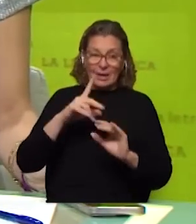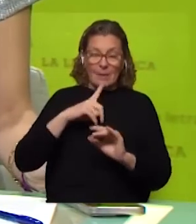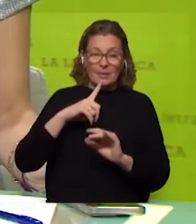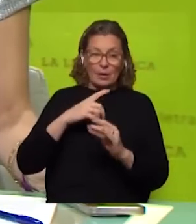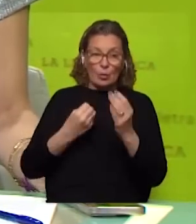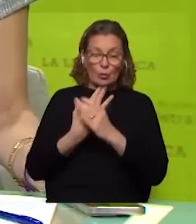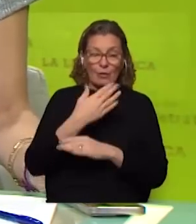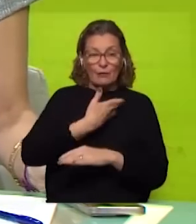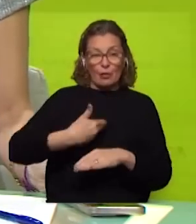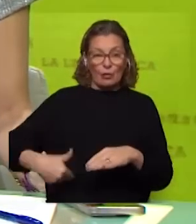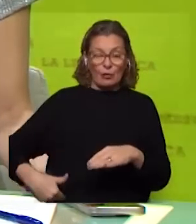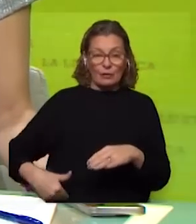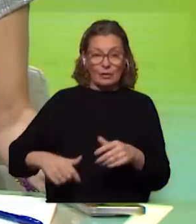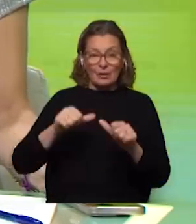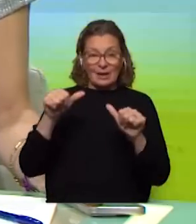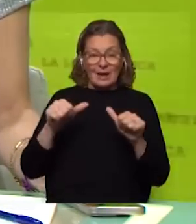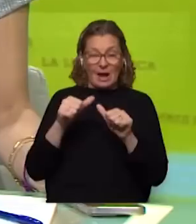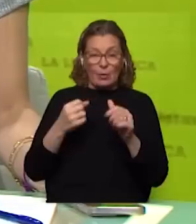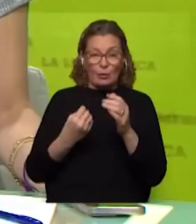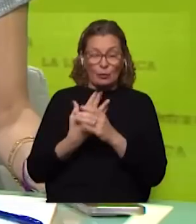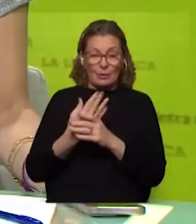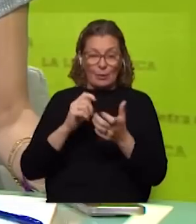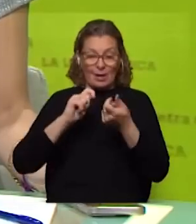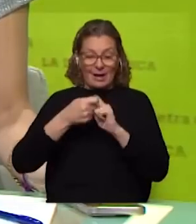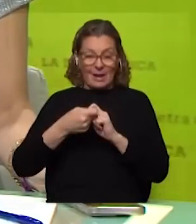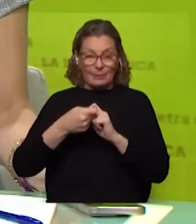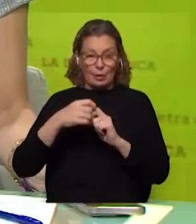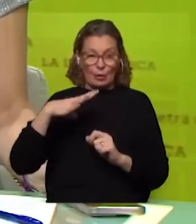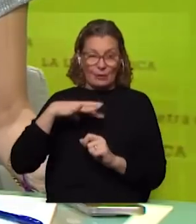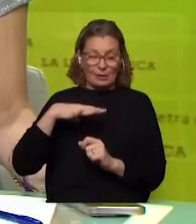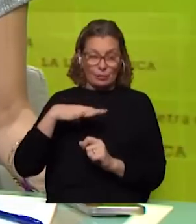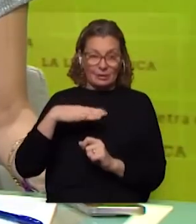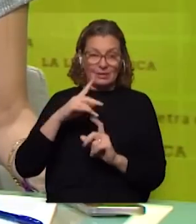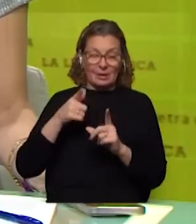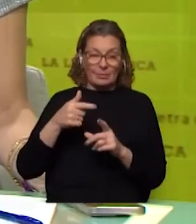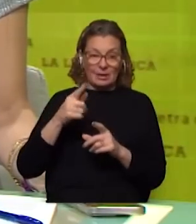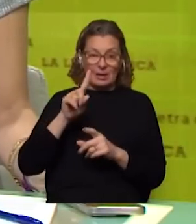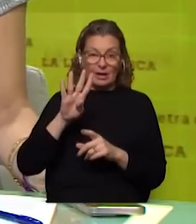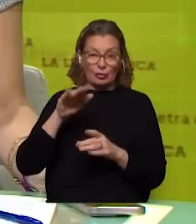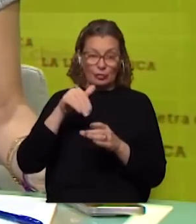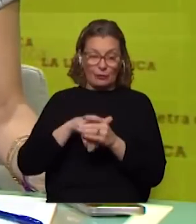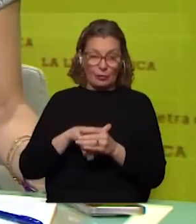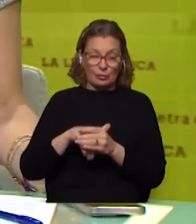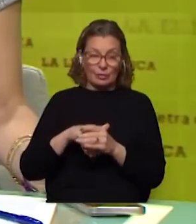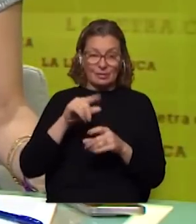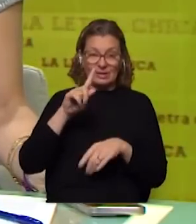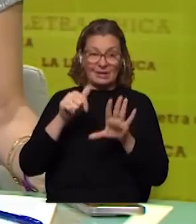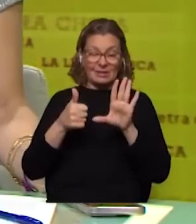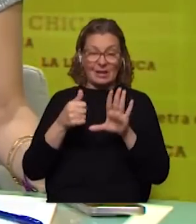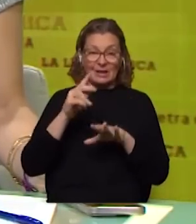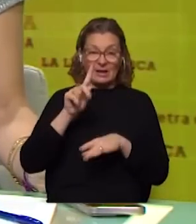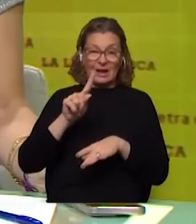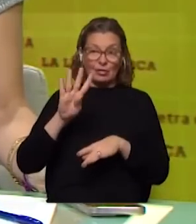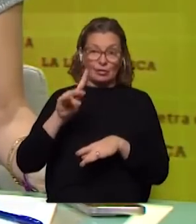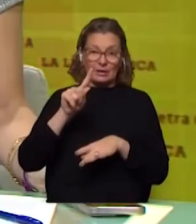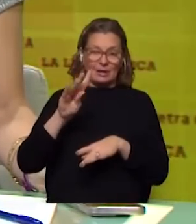de un nuevo gobierno que realizara una nueva reforma jubilatoria también obtuvo 14 votos así que 16-14-14